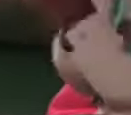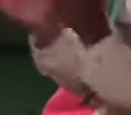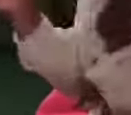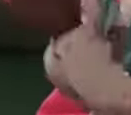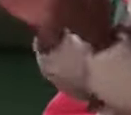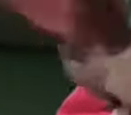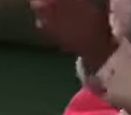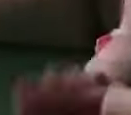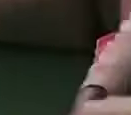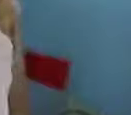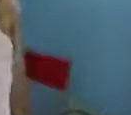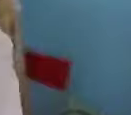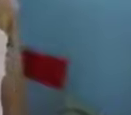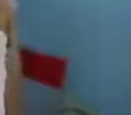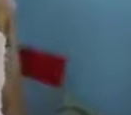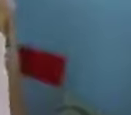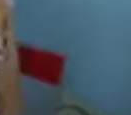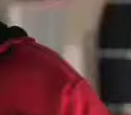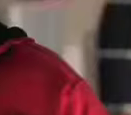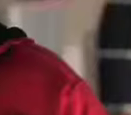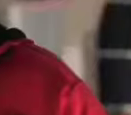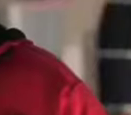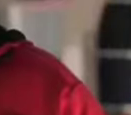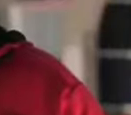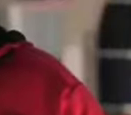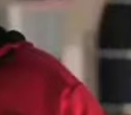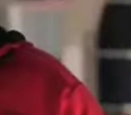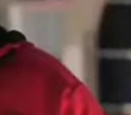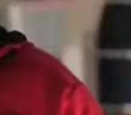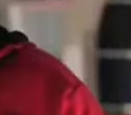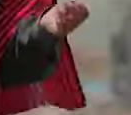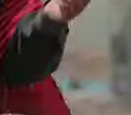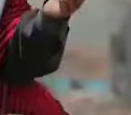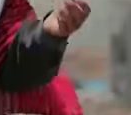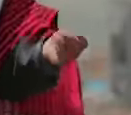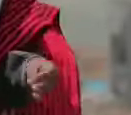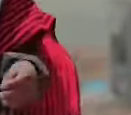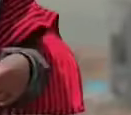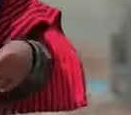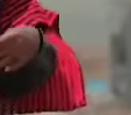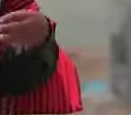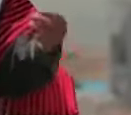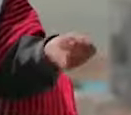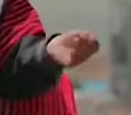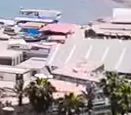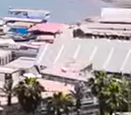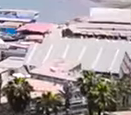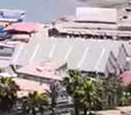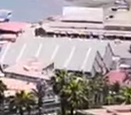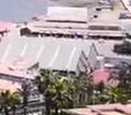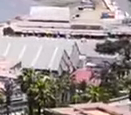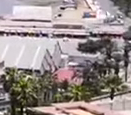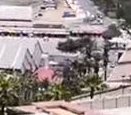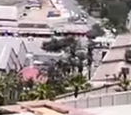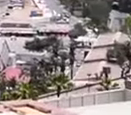opiniones. Tenemos derecho a no ser discriminados por el hecho de ser diferente entre los demás.